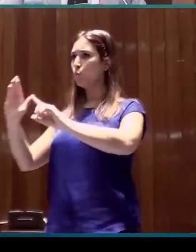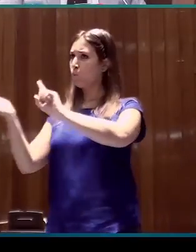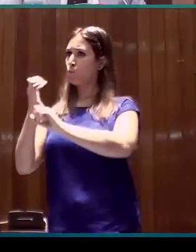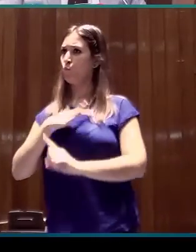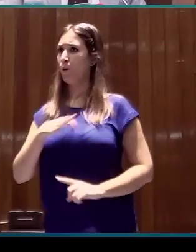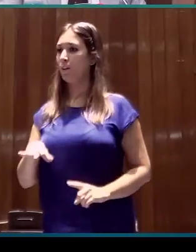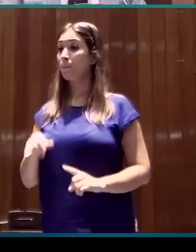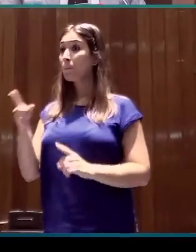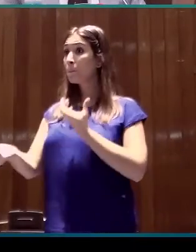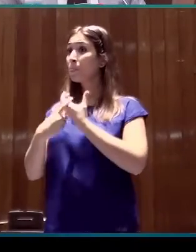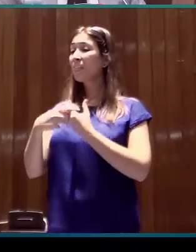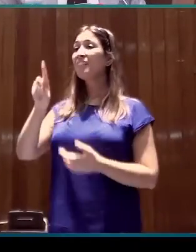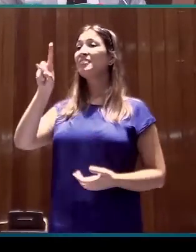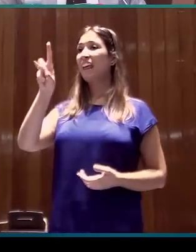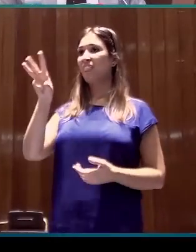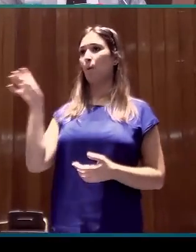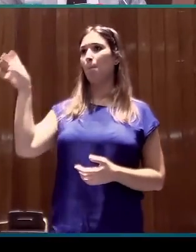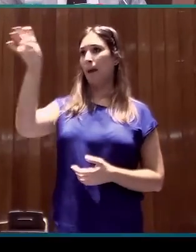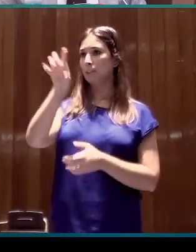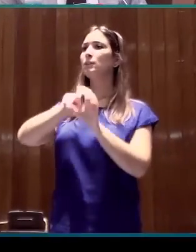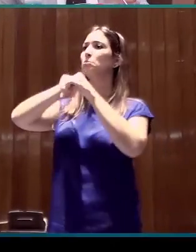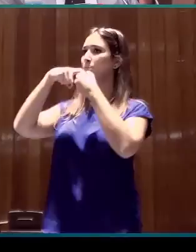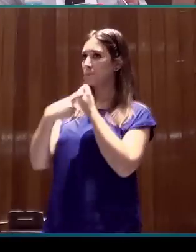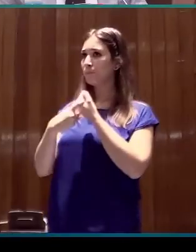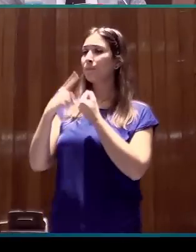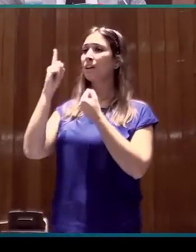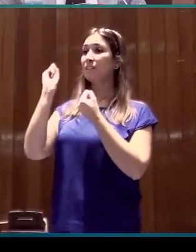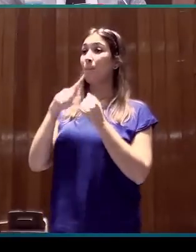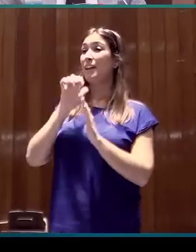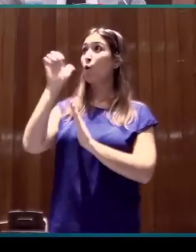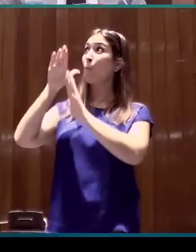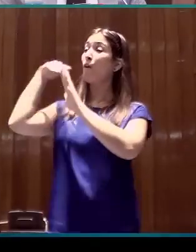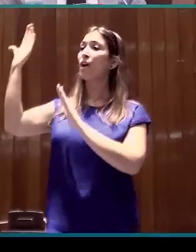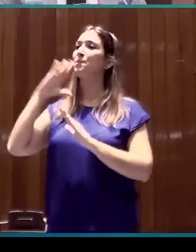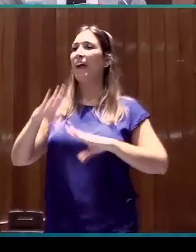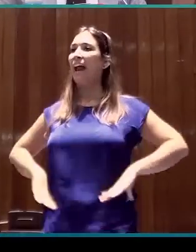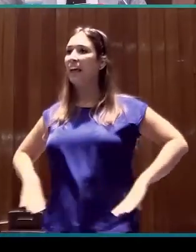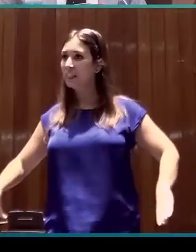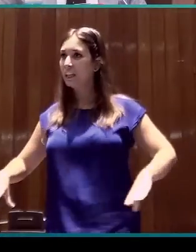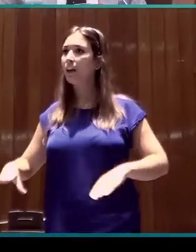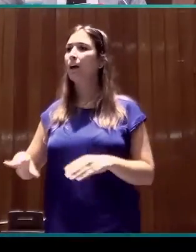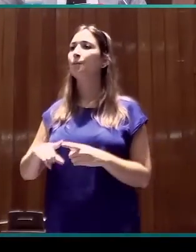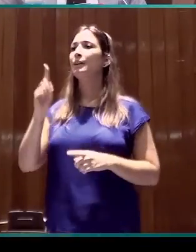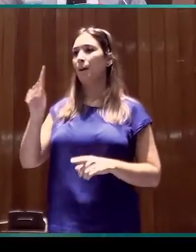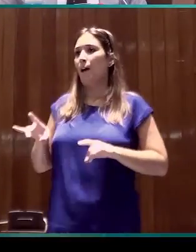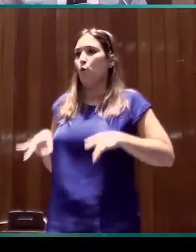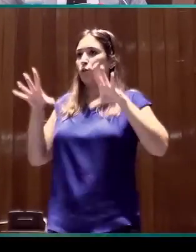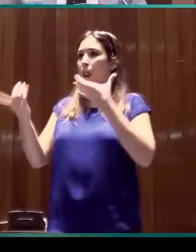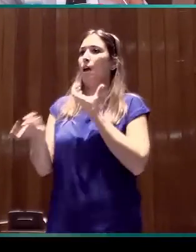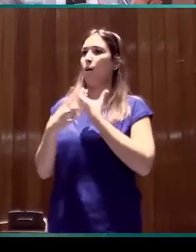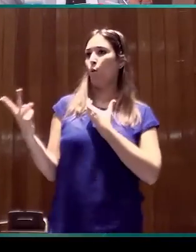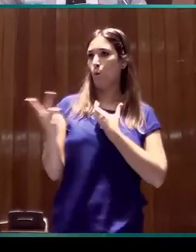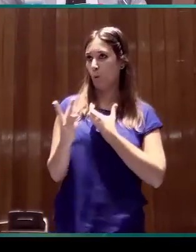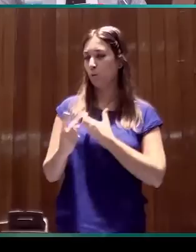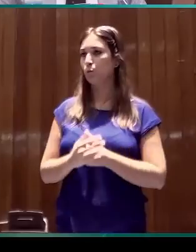En este momento participan 13 países y también de fuera del ámbito europeo, Argentina y Australia. El